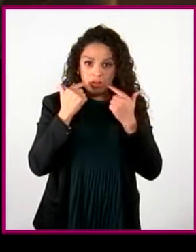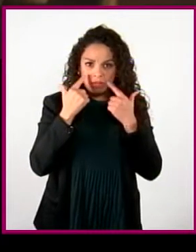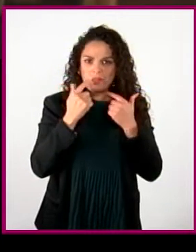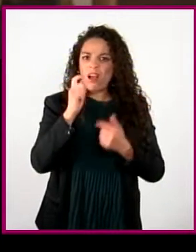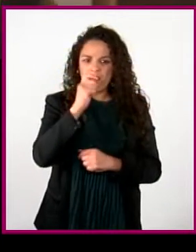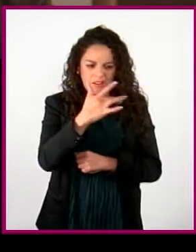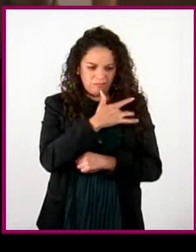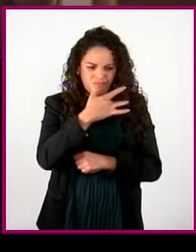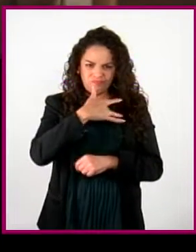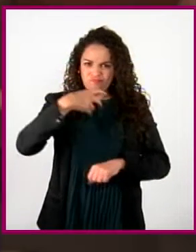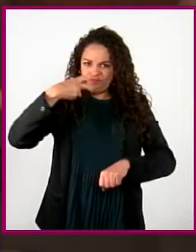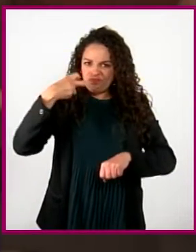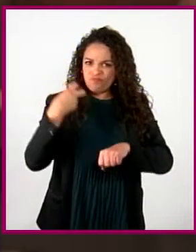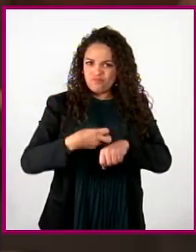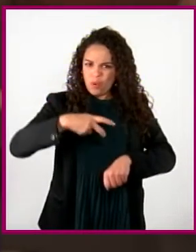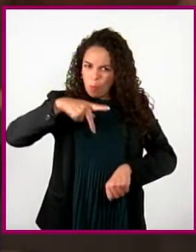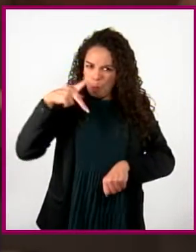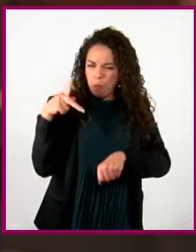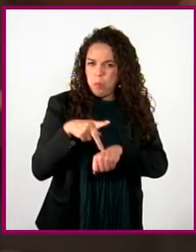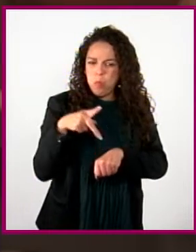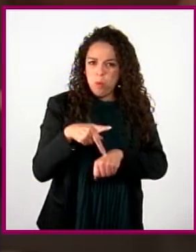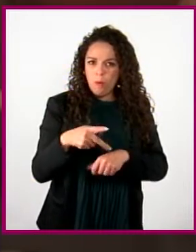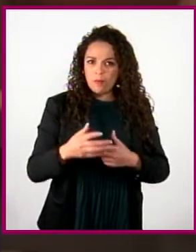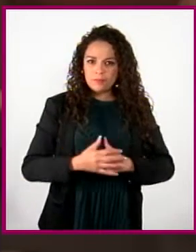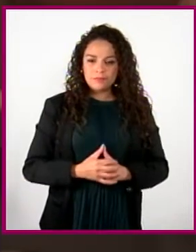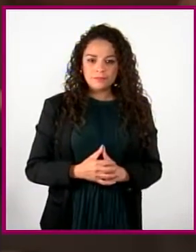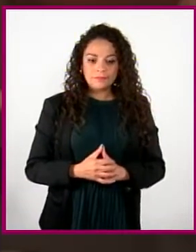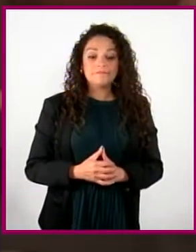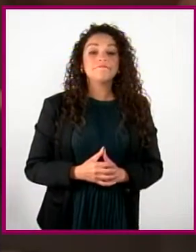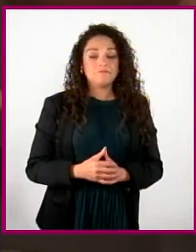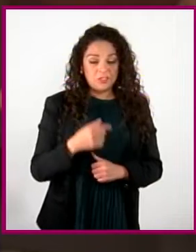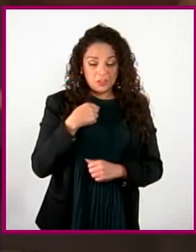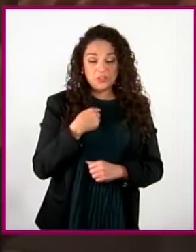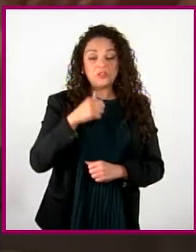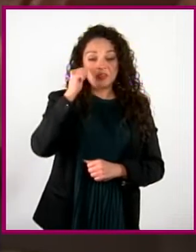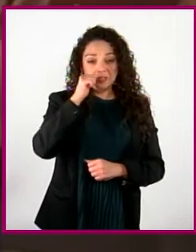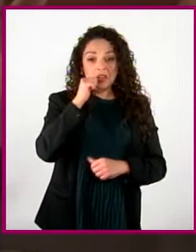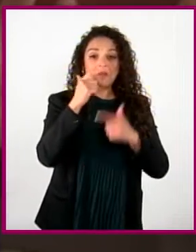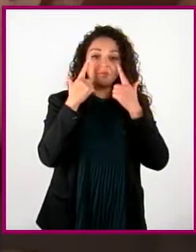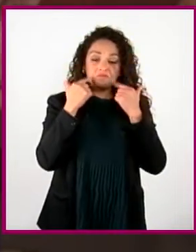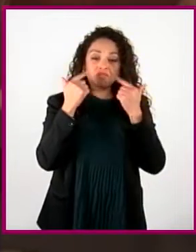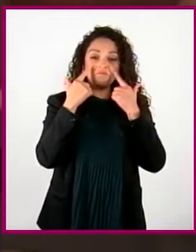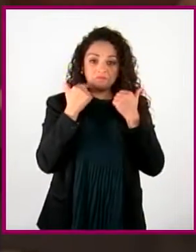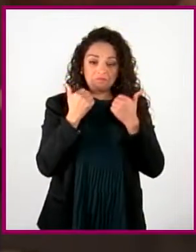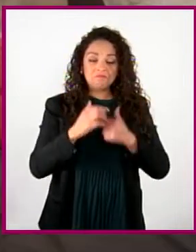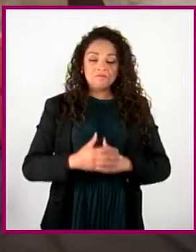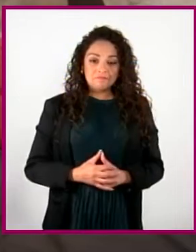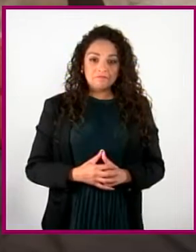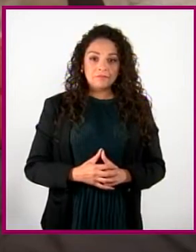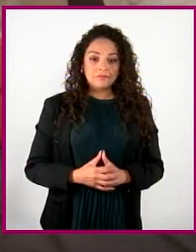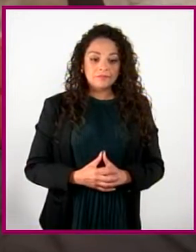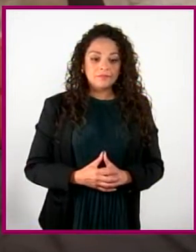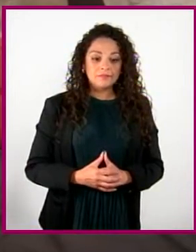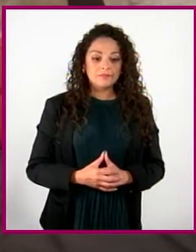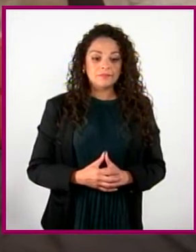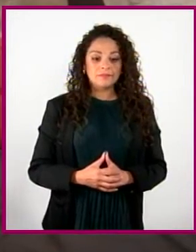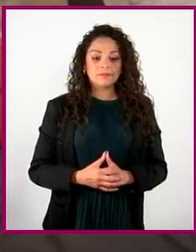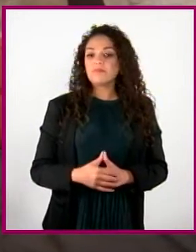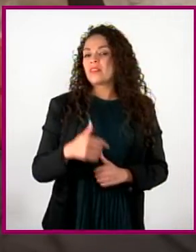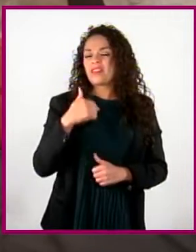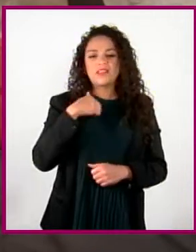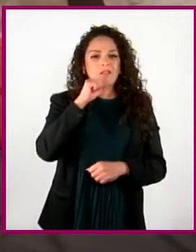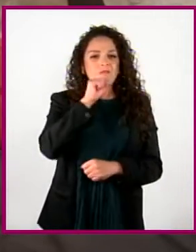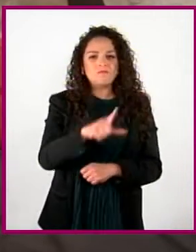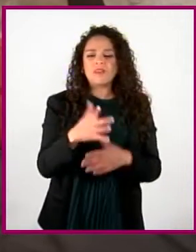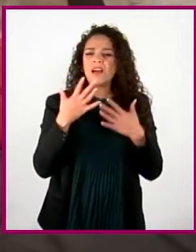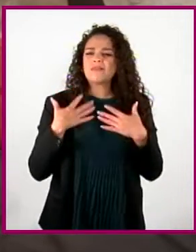pura oscuridad en su alma. La verdad, bro, yo sí lloro como si no hubiera un mañana. Bueno, yo tampoco entiendo